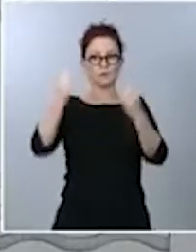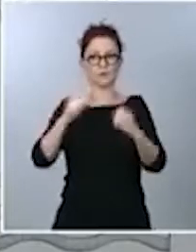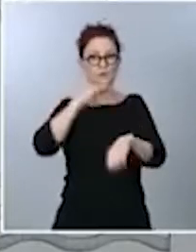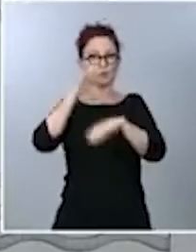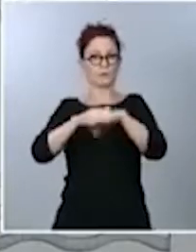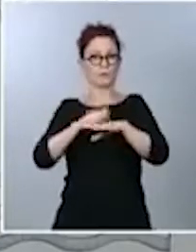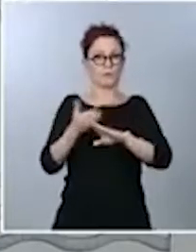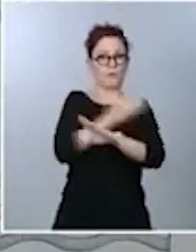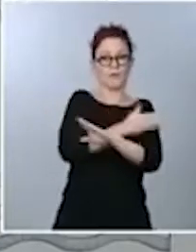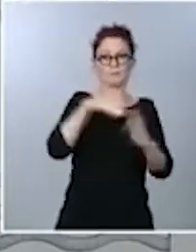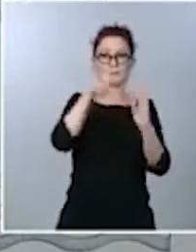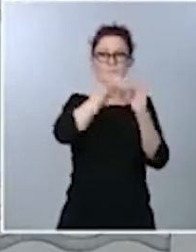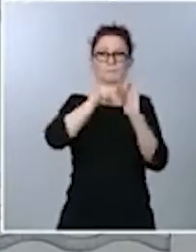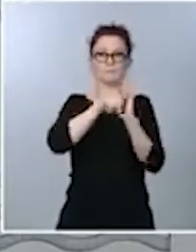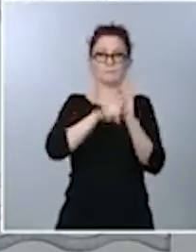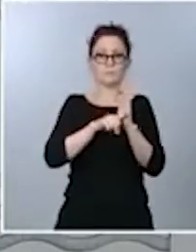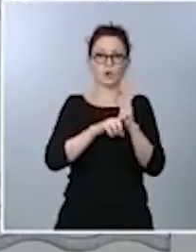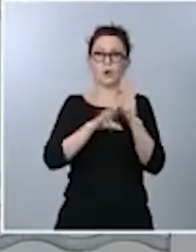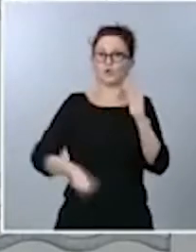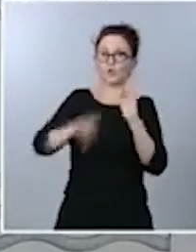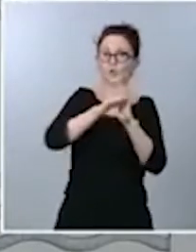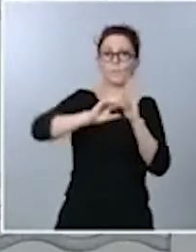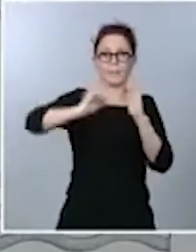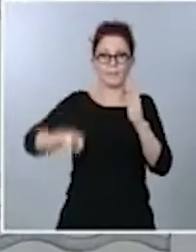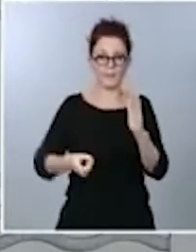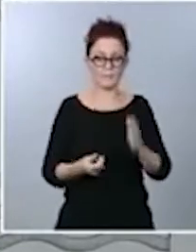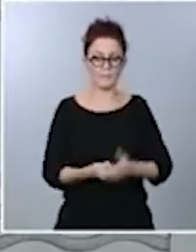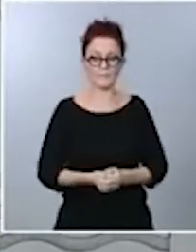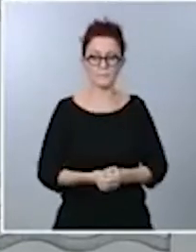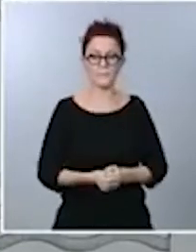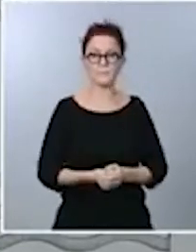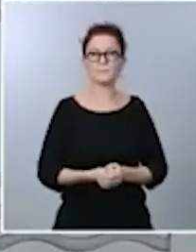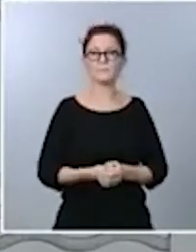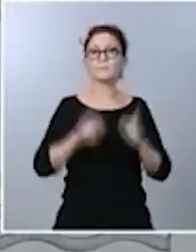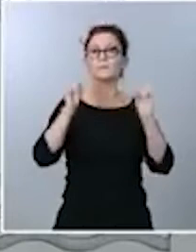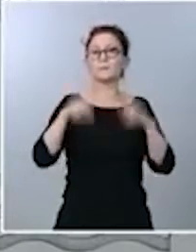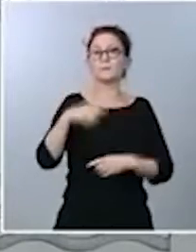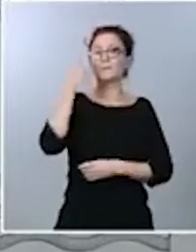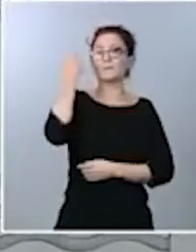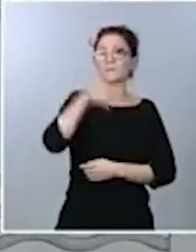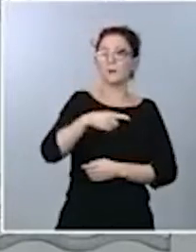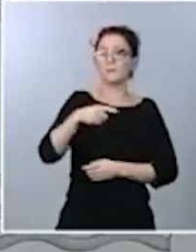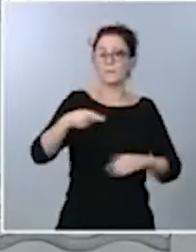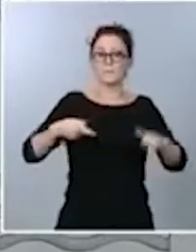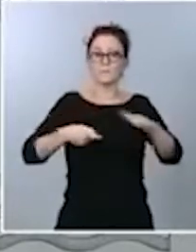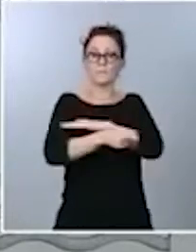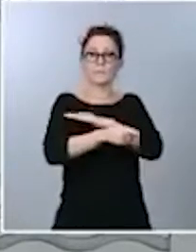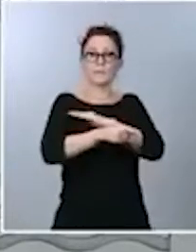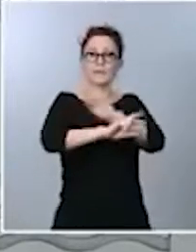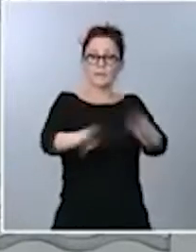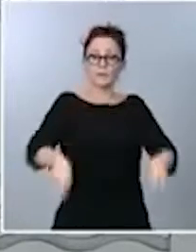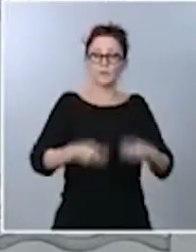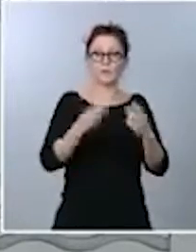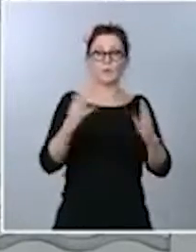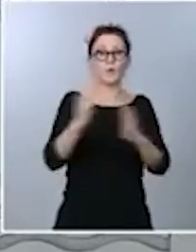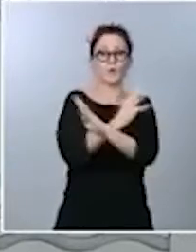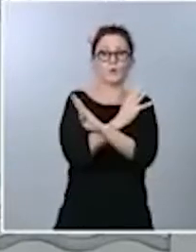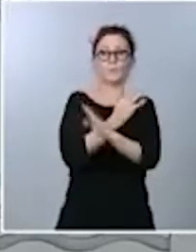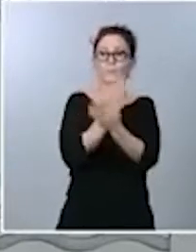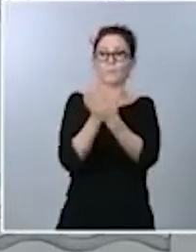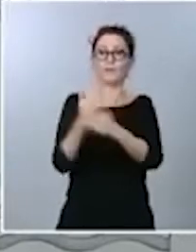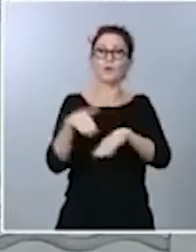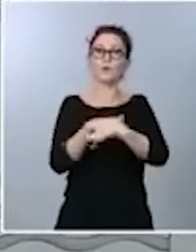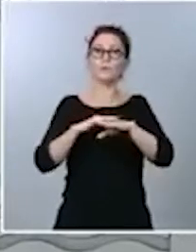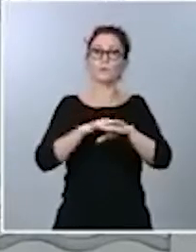se le marcan constitucionalmente. Saben ustedes, además, que esta petición de renovación ha sido solicitada no solo por el Gobierno, sino por